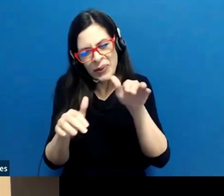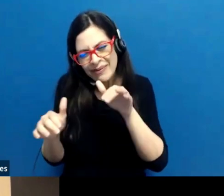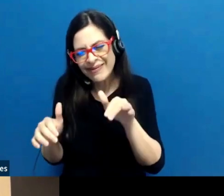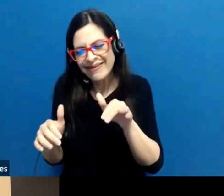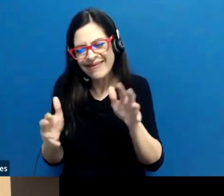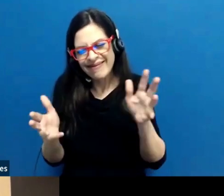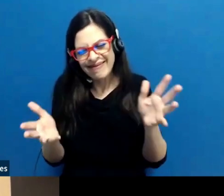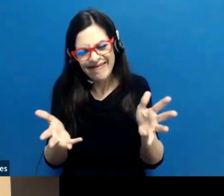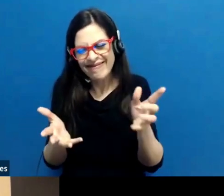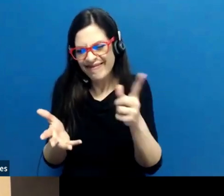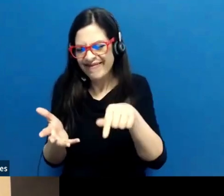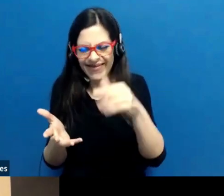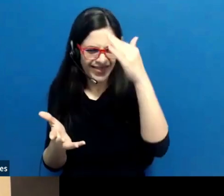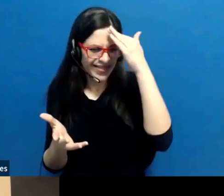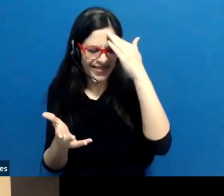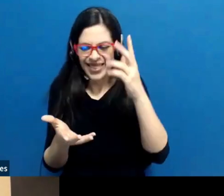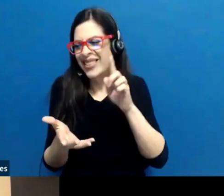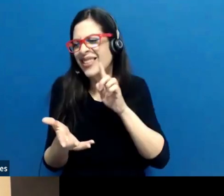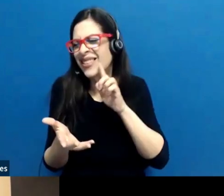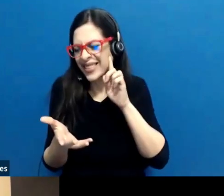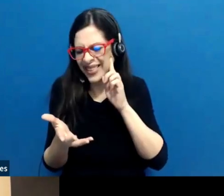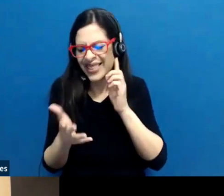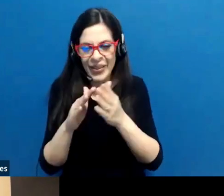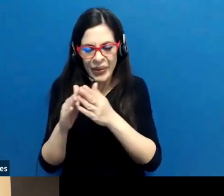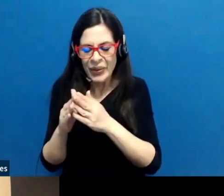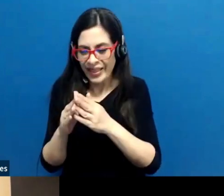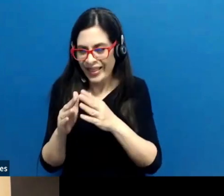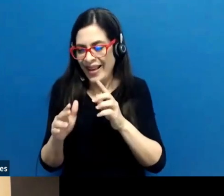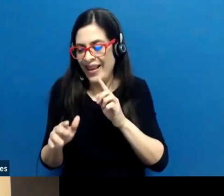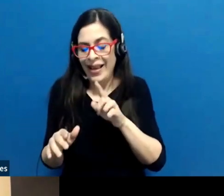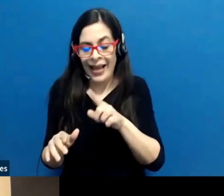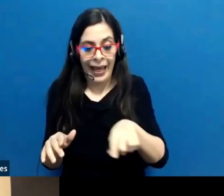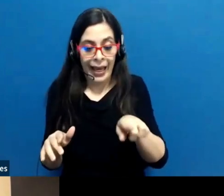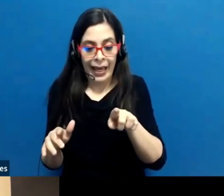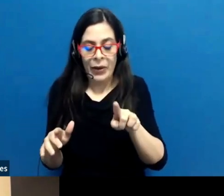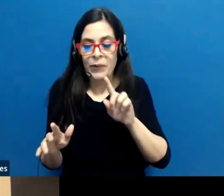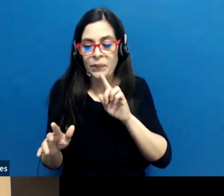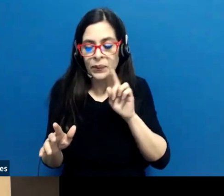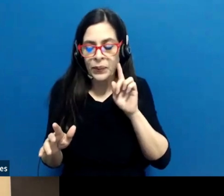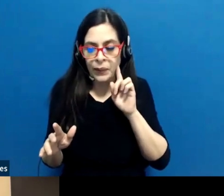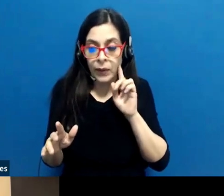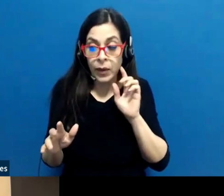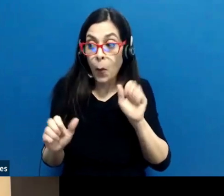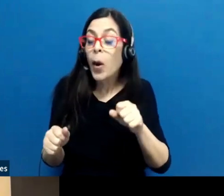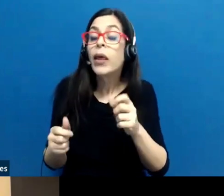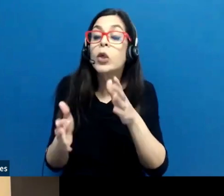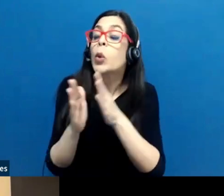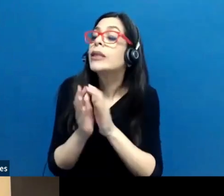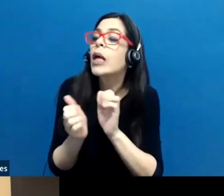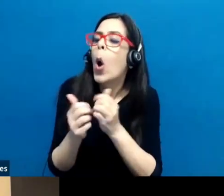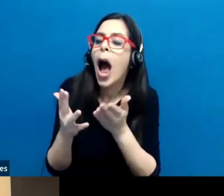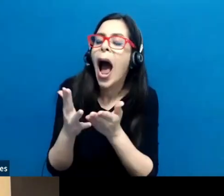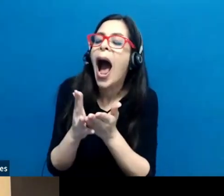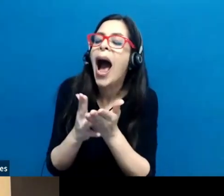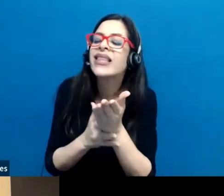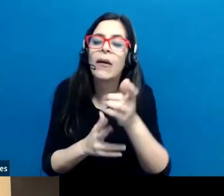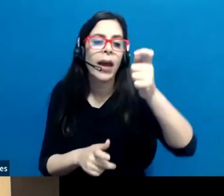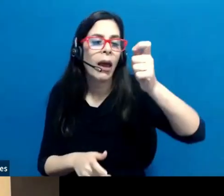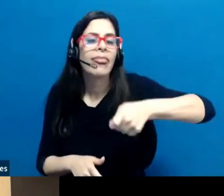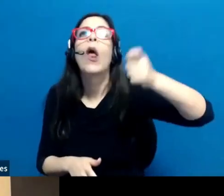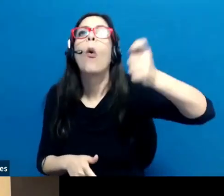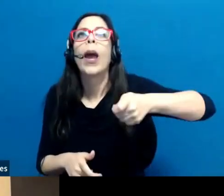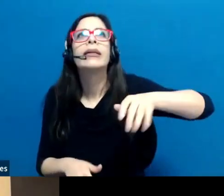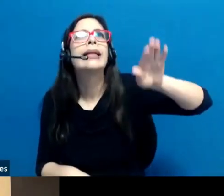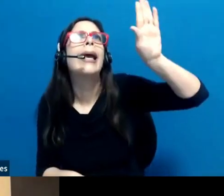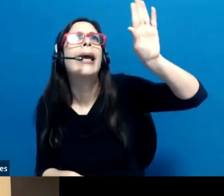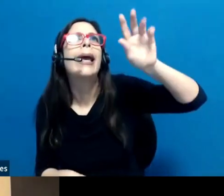de la Comunidad Sorda. Puede solicitarlo al tribunal a través de su abogado o abogada o directamente al juez o la jueza que atienda a sus